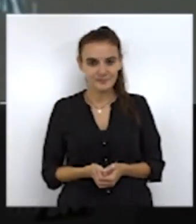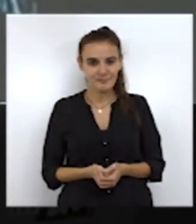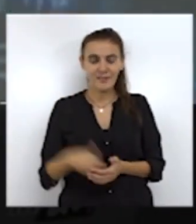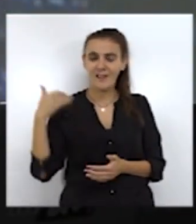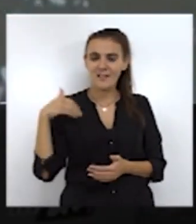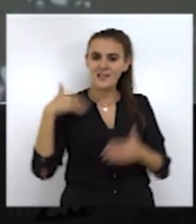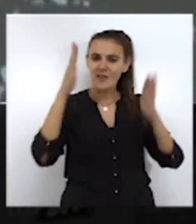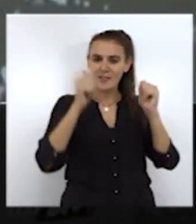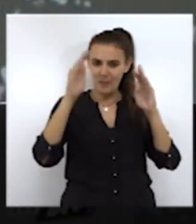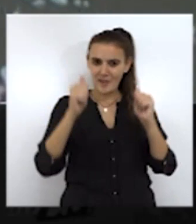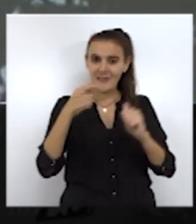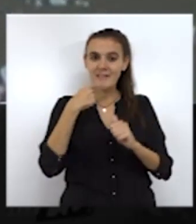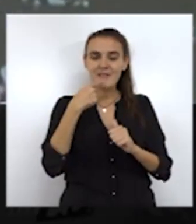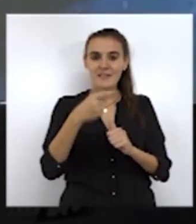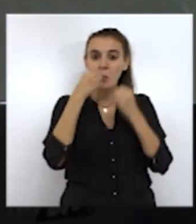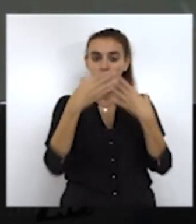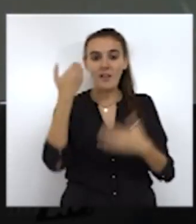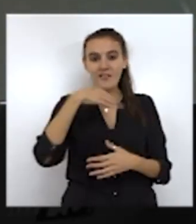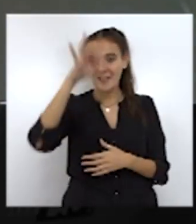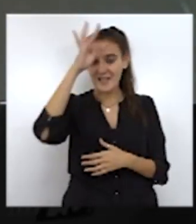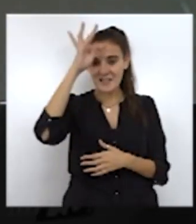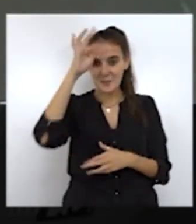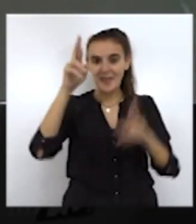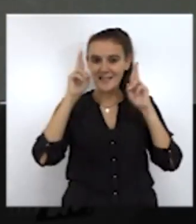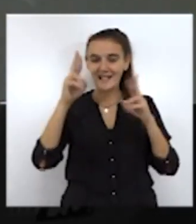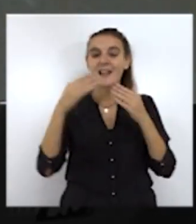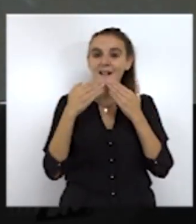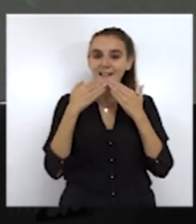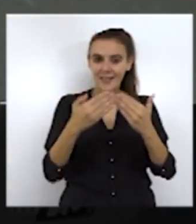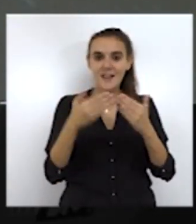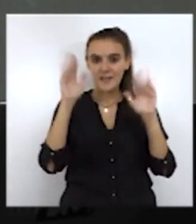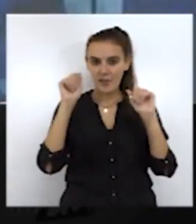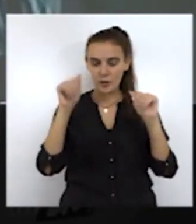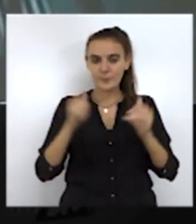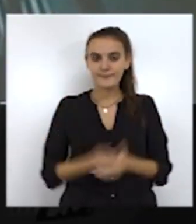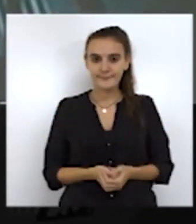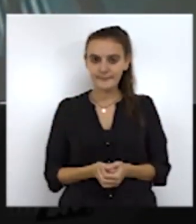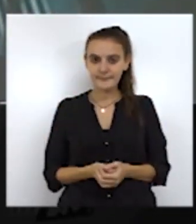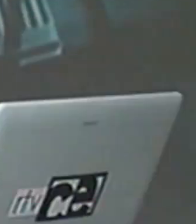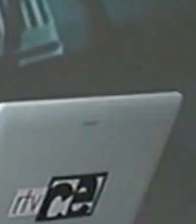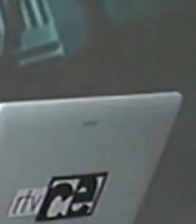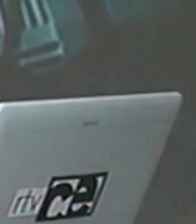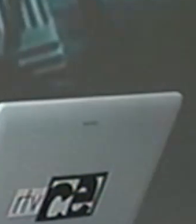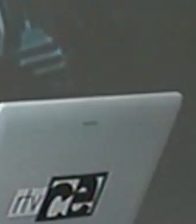Y ya nos vamos no sin antes desearles que estén pasando un buen fin de semana Gracias por estar ahí Adiós